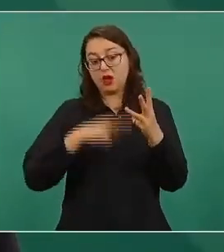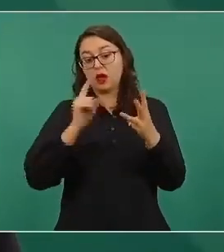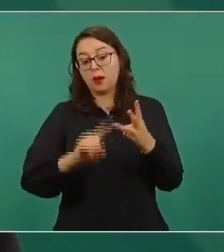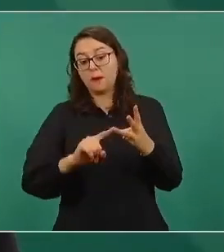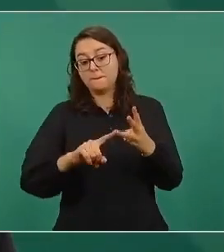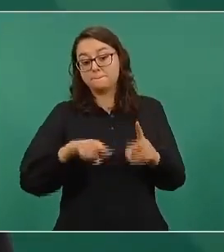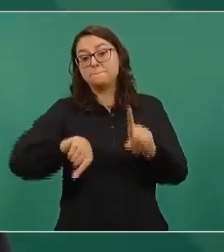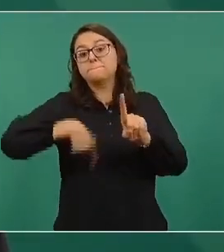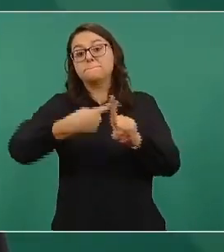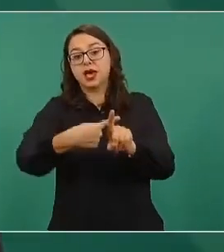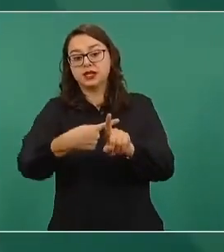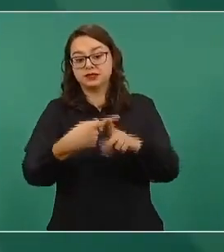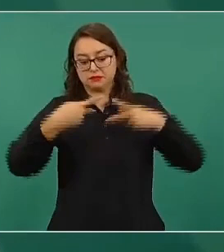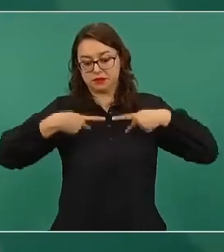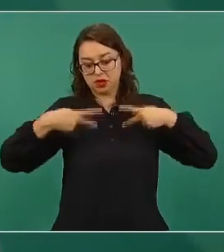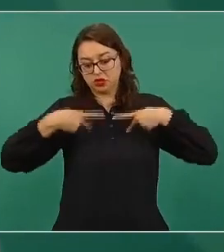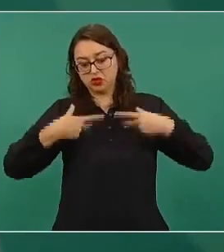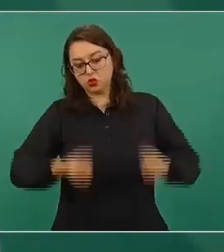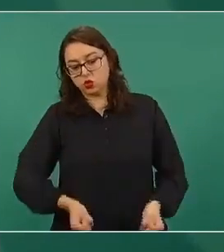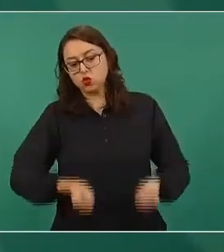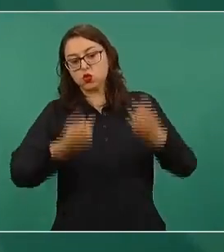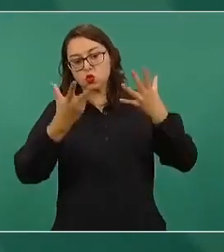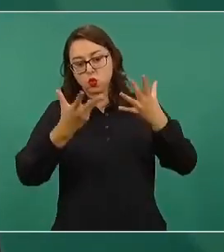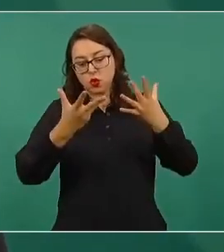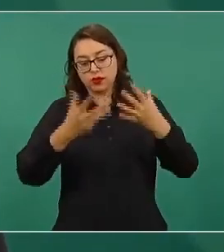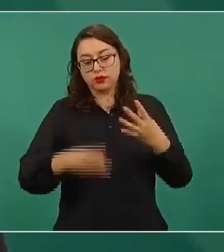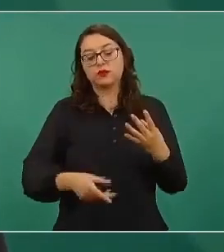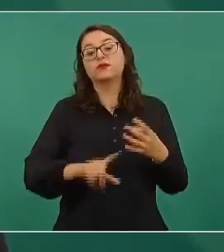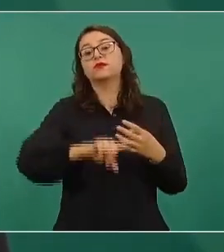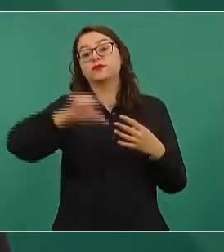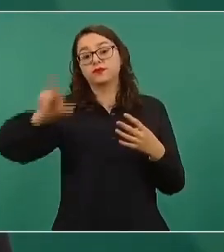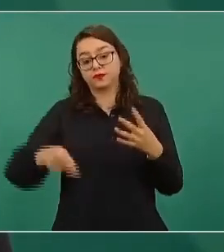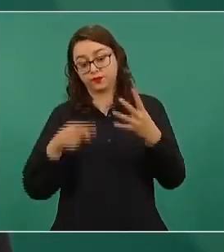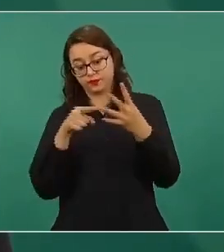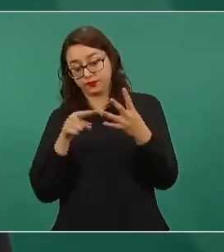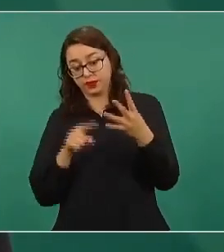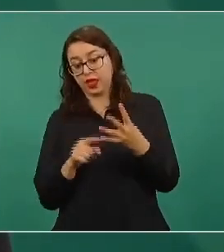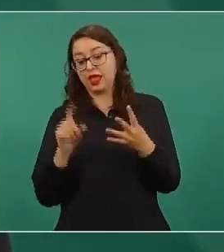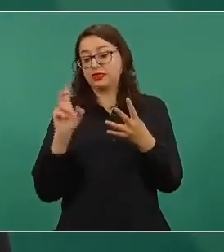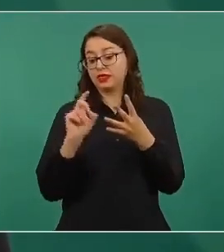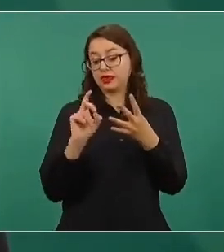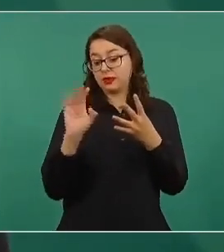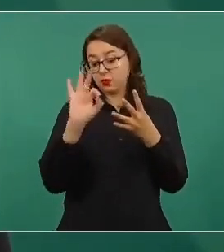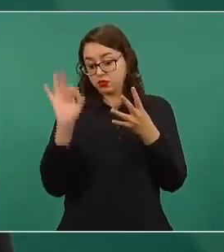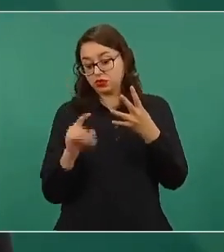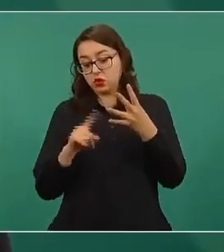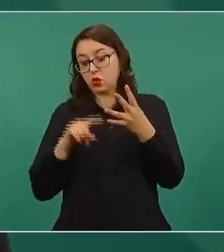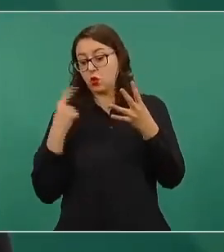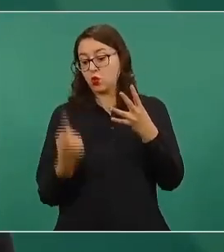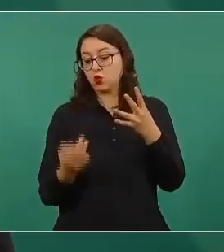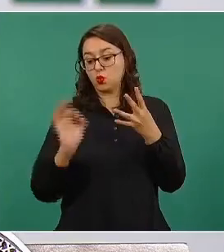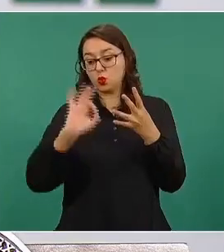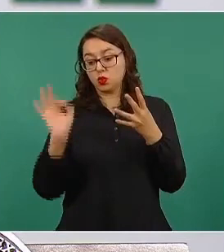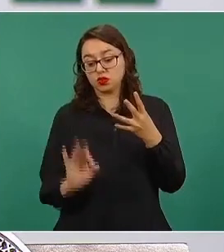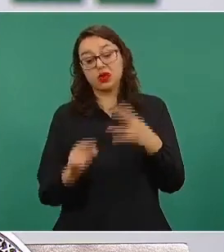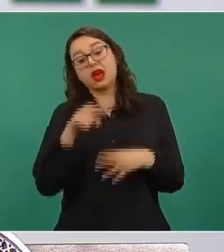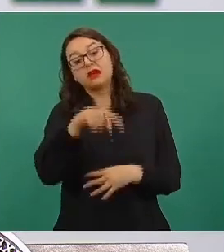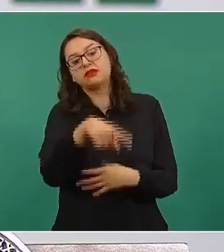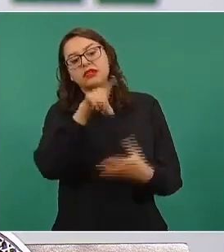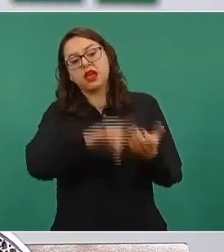factores, que valen un 30 por ciento y un 1 por ciento respectivamente, están vinculados a la eficiencia